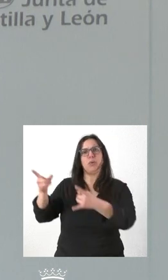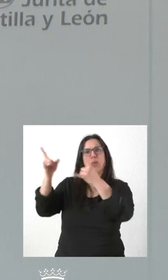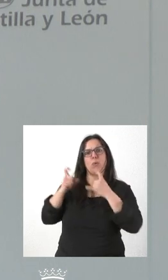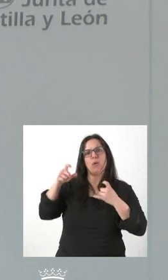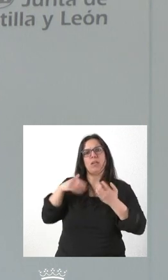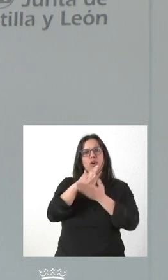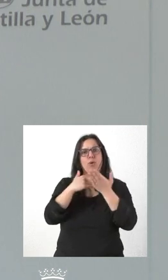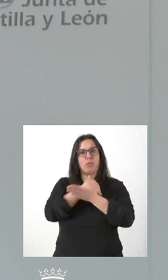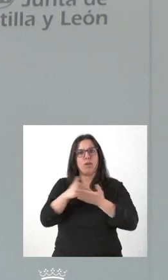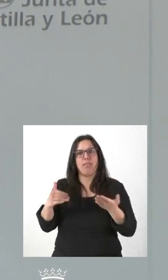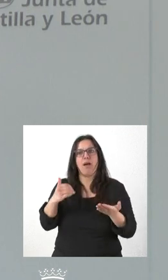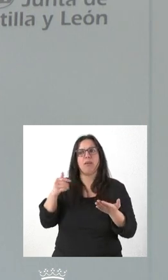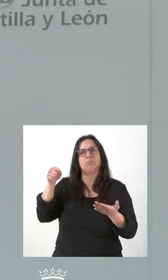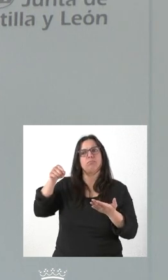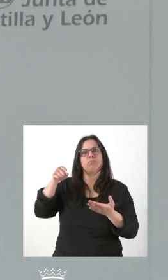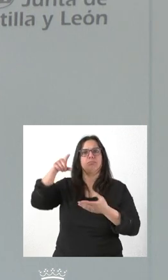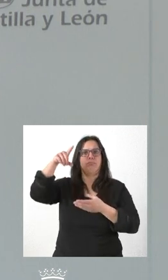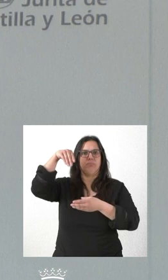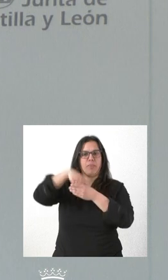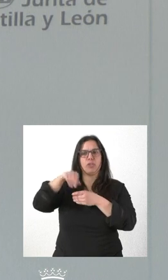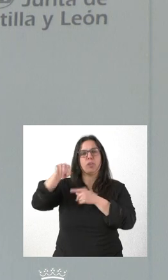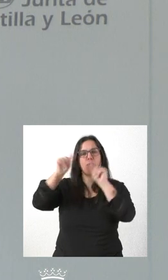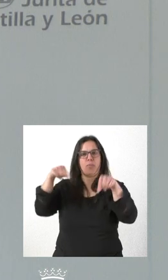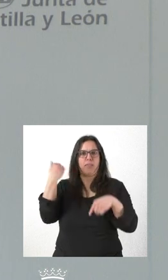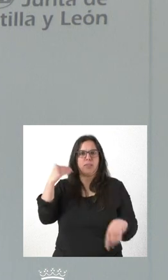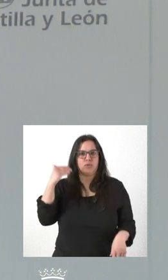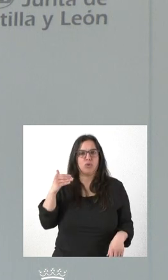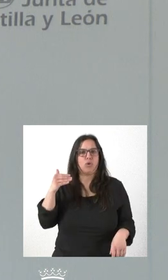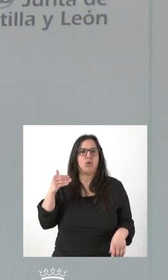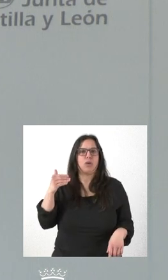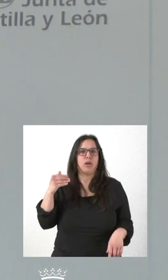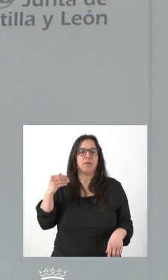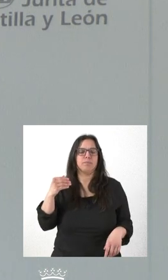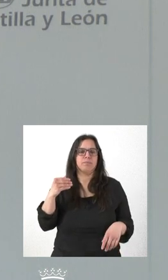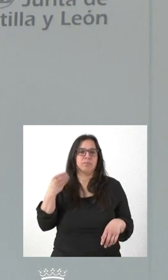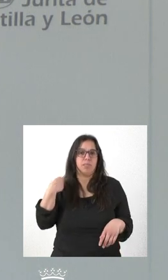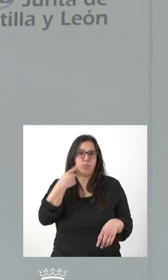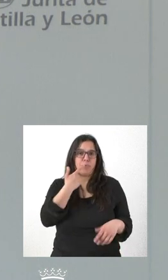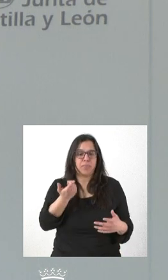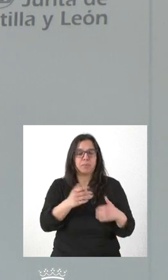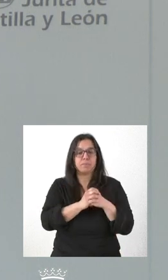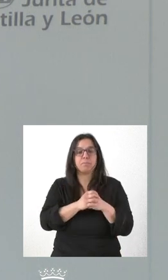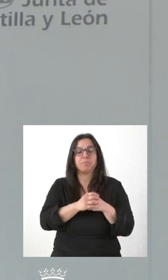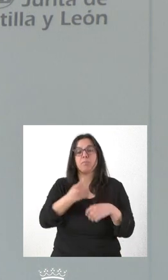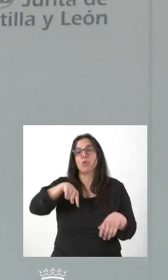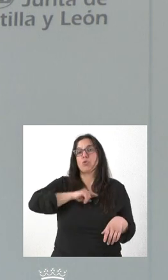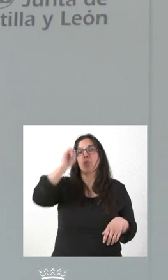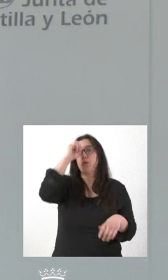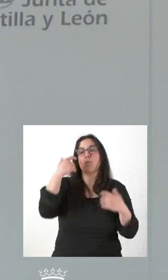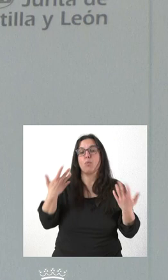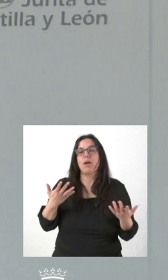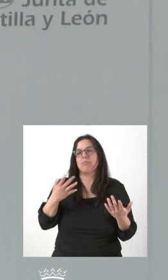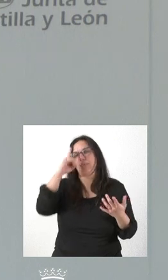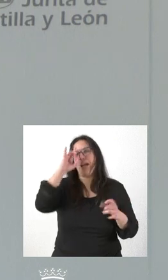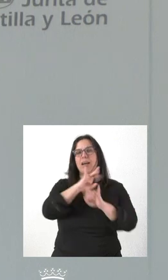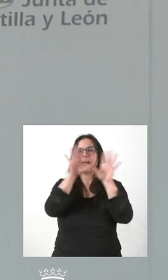comunidad y que existan allí, en este caso, en la provincia de Soria, como usted comenta. Desde nuestro punto de vista, lo que tenemos muy claro es una cosa, que